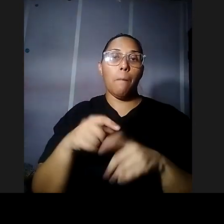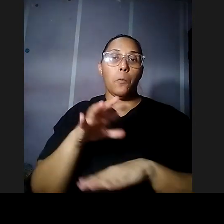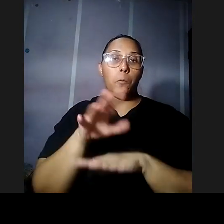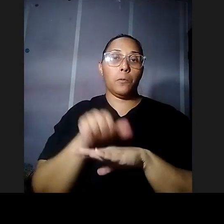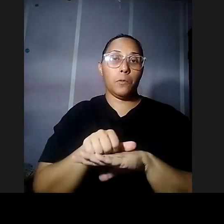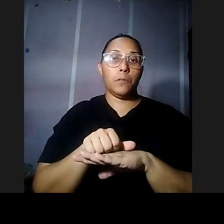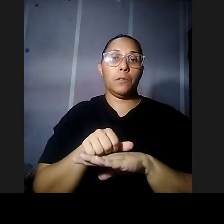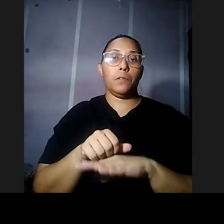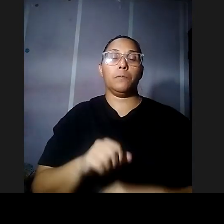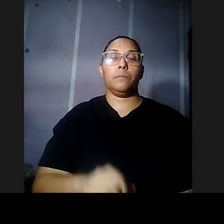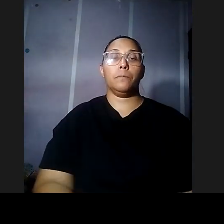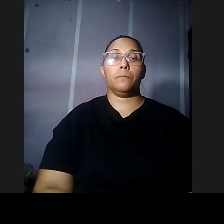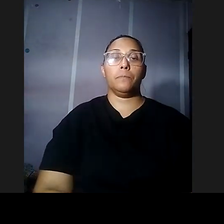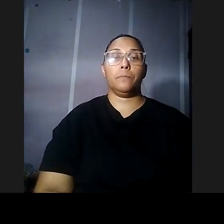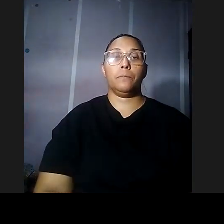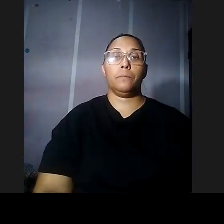una visita